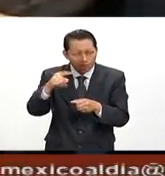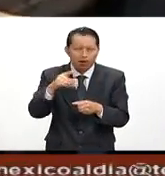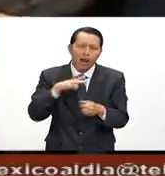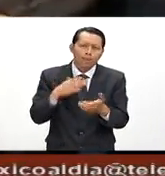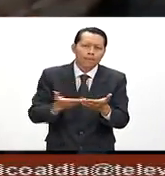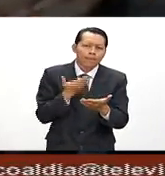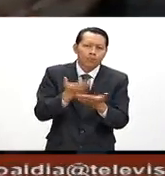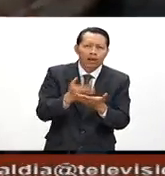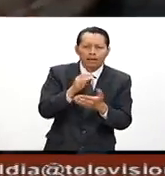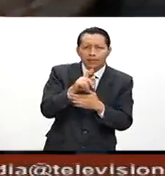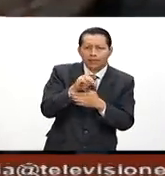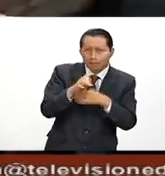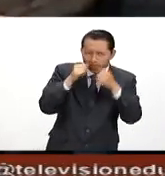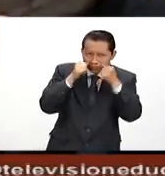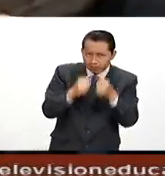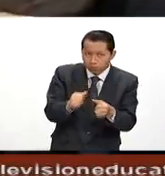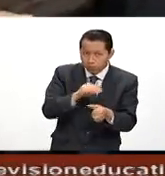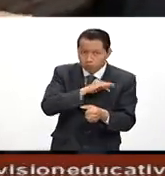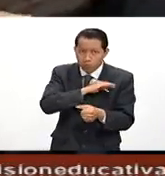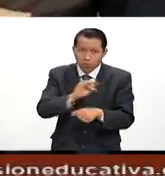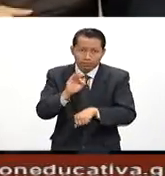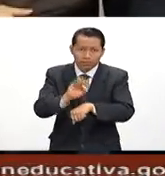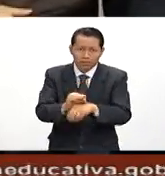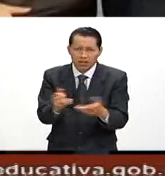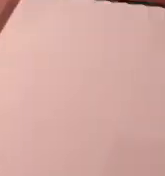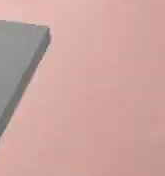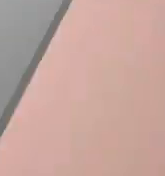la CENTE para dar solución al conflicto magisterial.